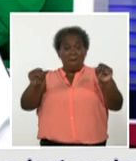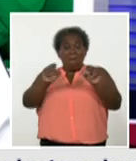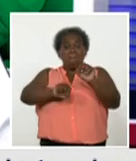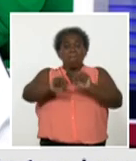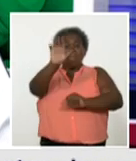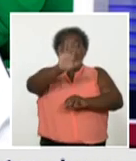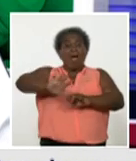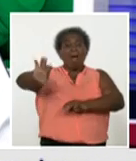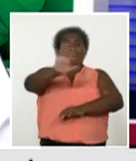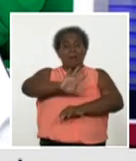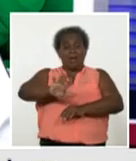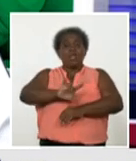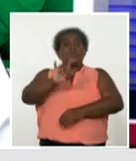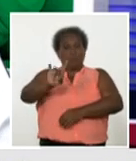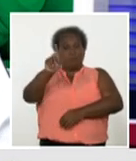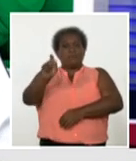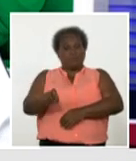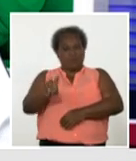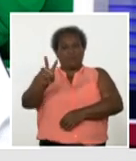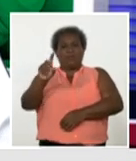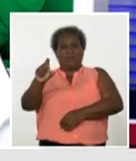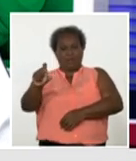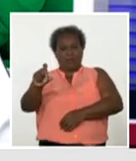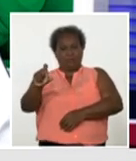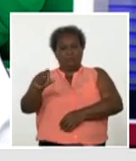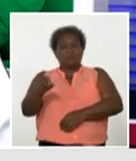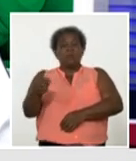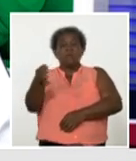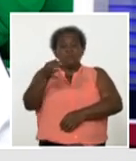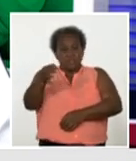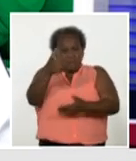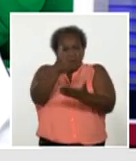Son nueve casos en el municipio de Santa Clara.